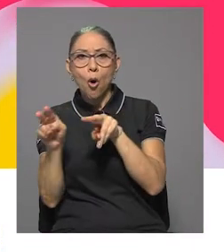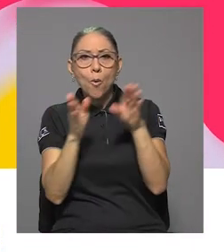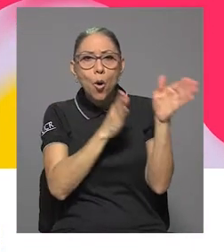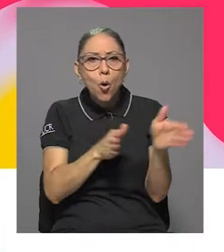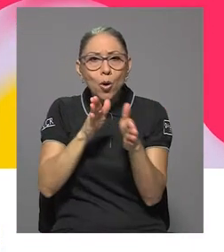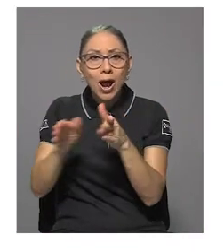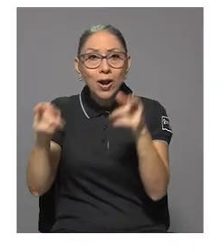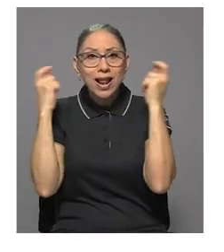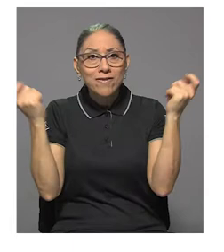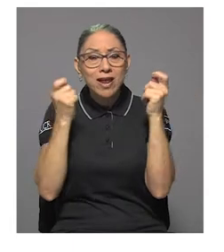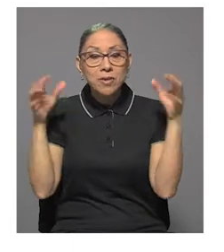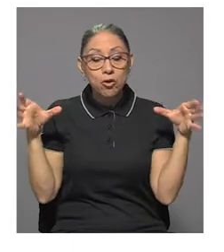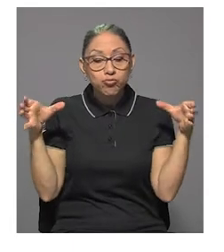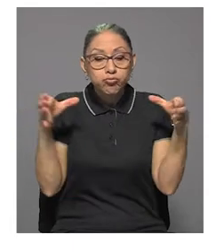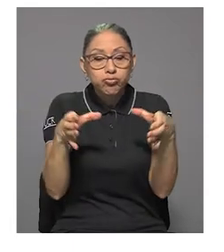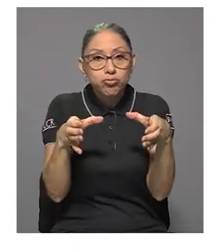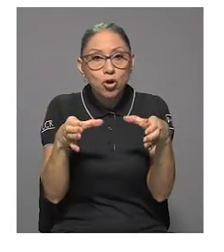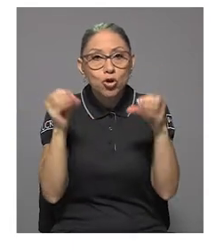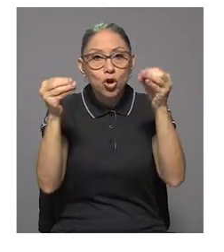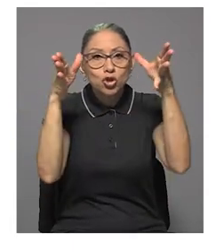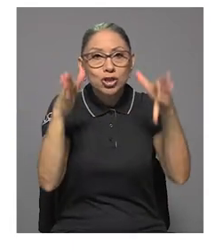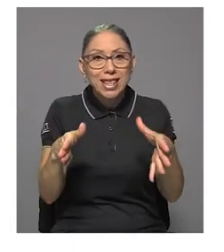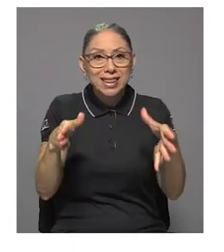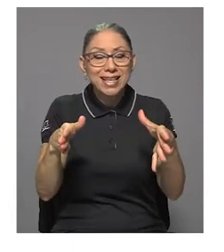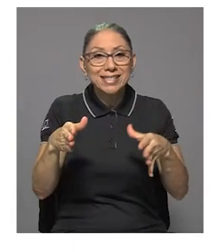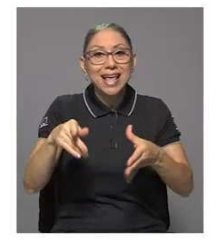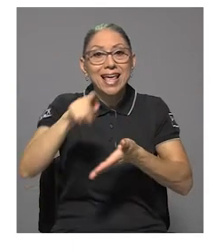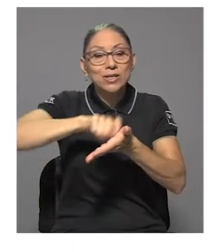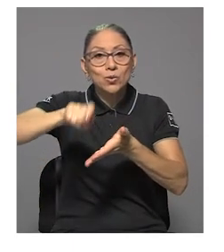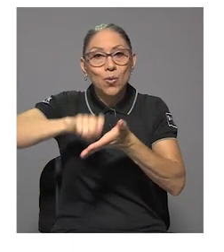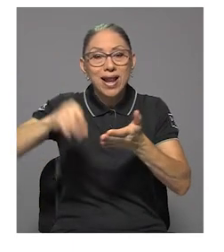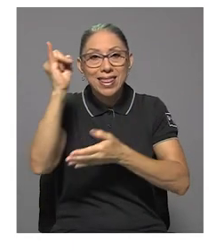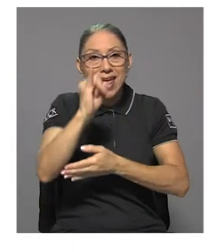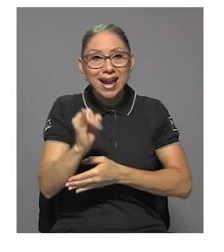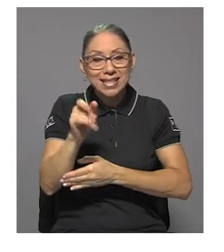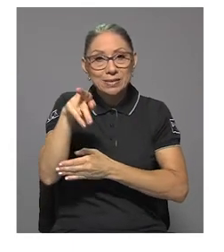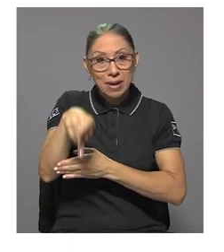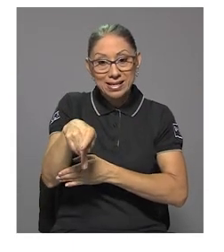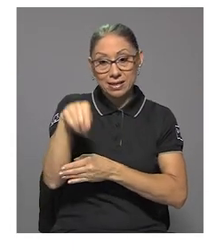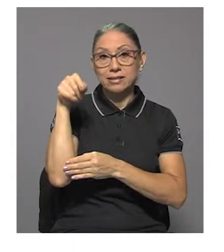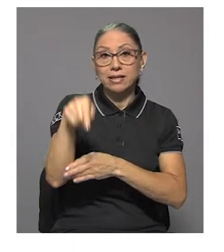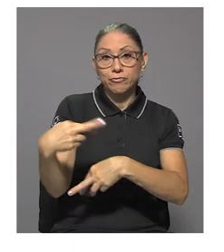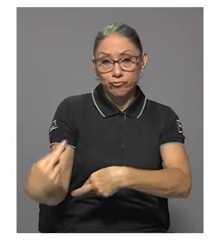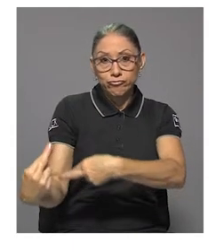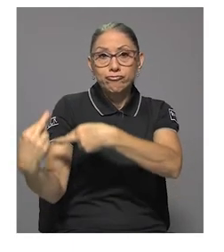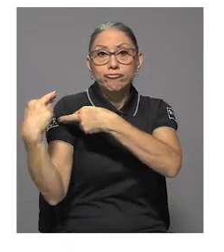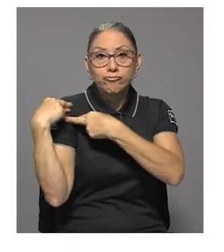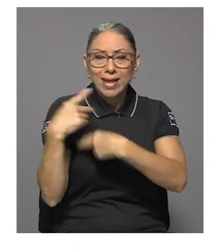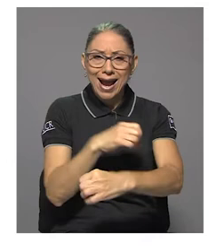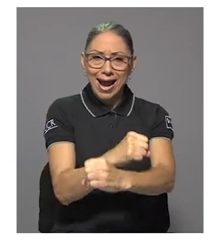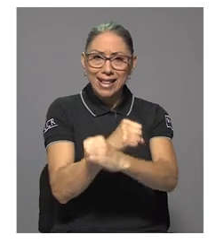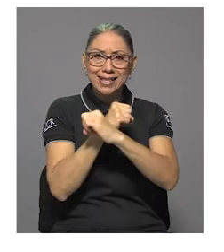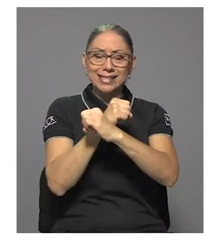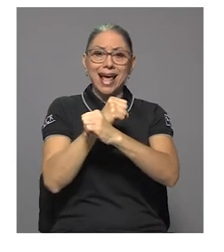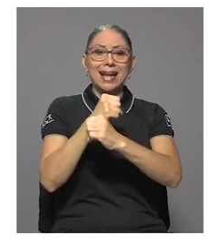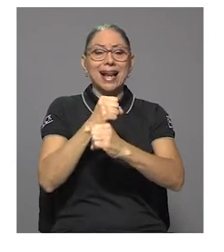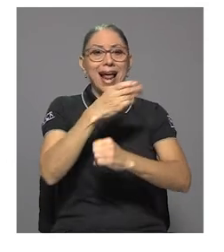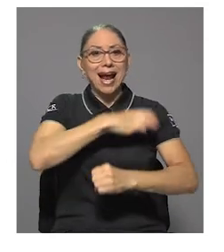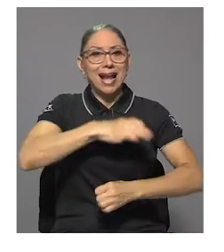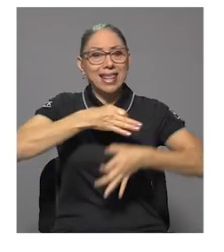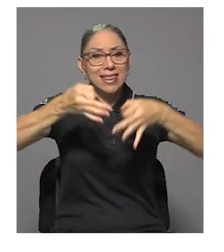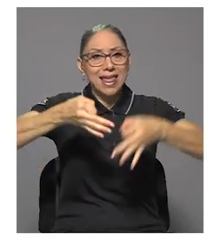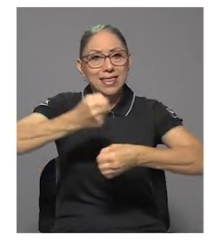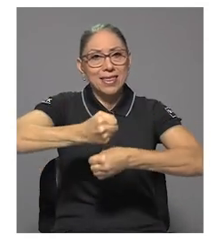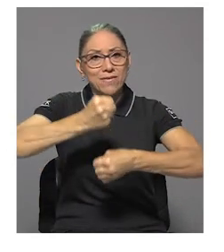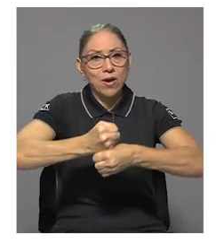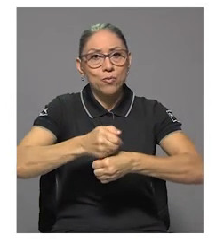un grupo de docentes de la Escuela de Artes Plásticas, es la encargada de garantizar la calidad del trabajo ofrecido. Usted